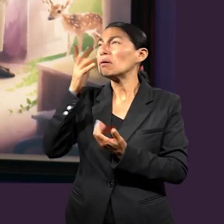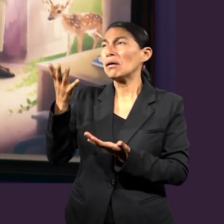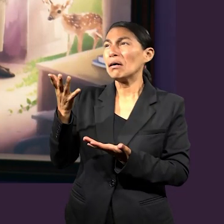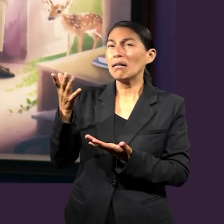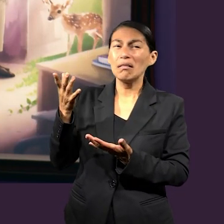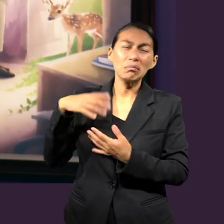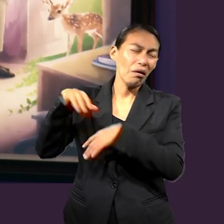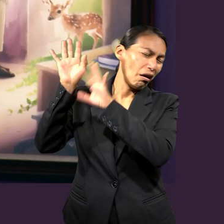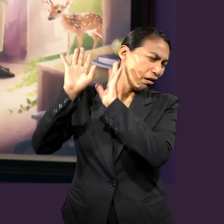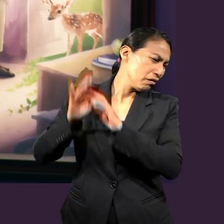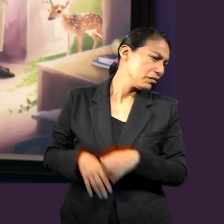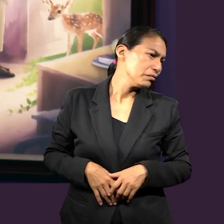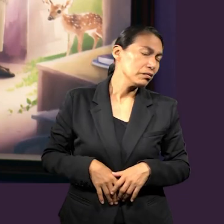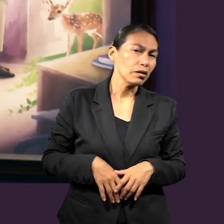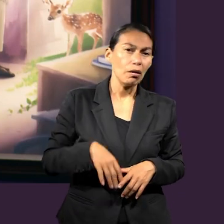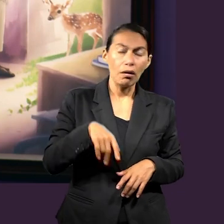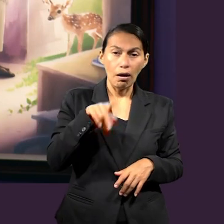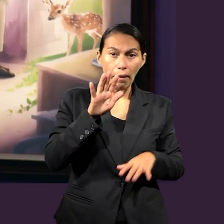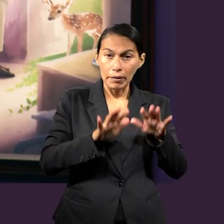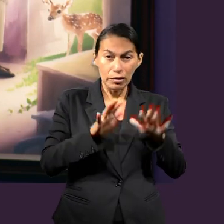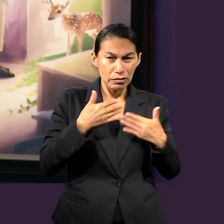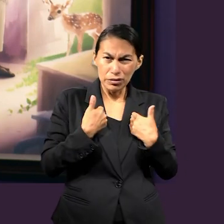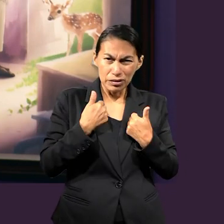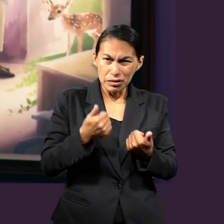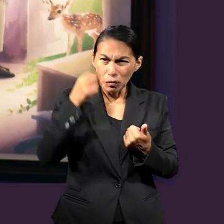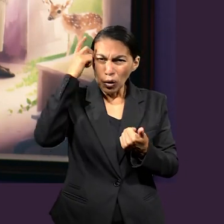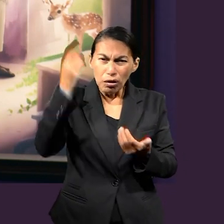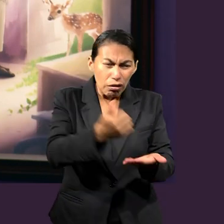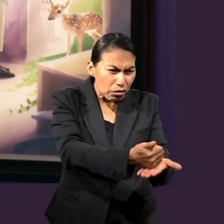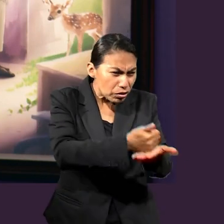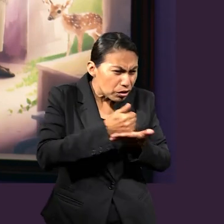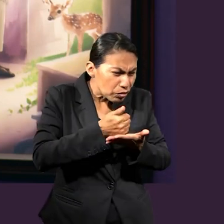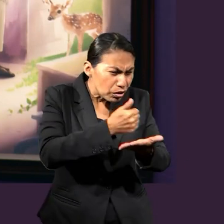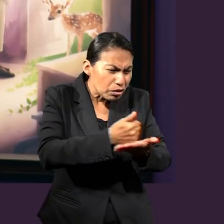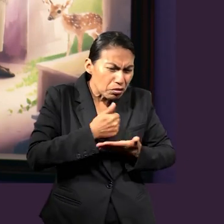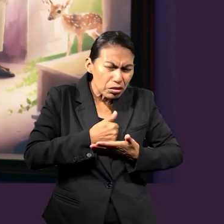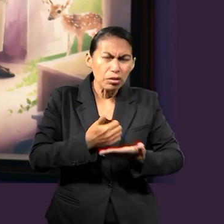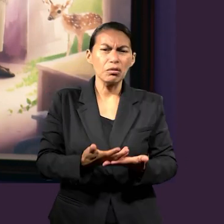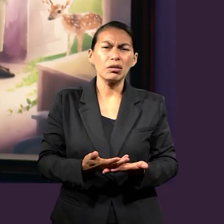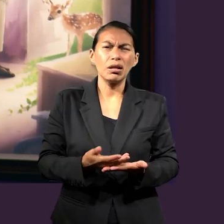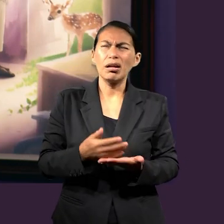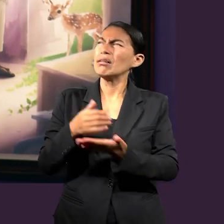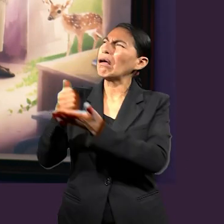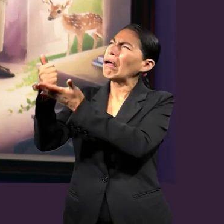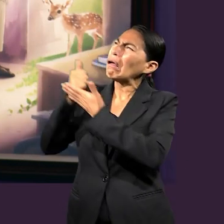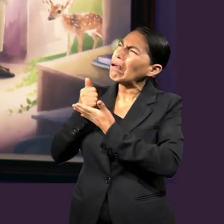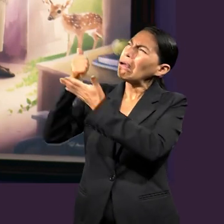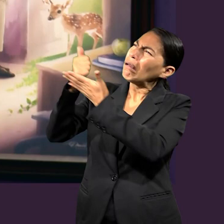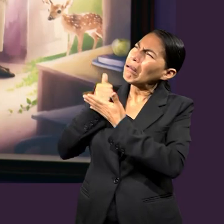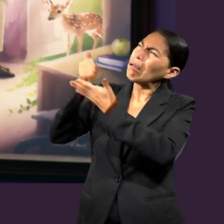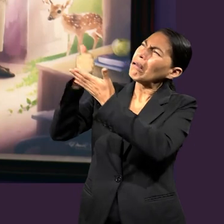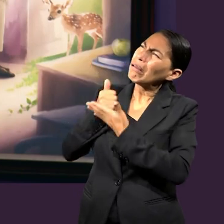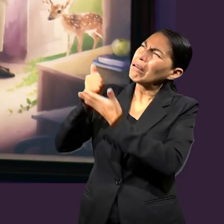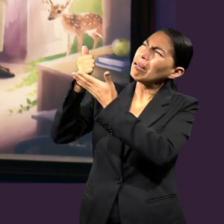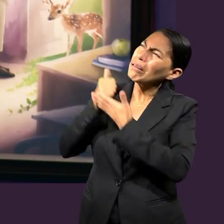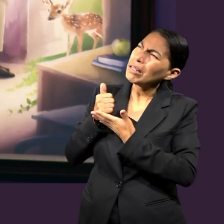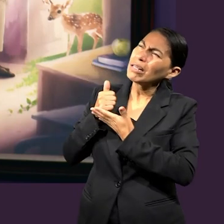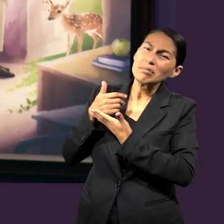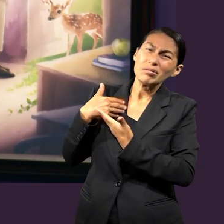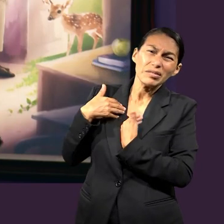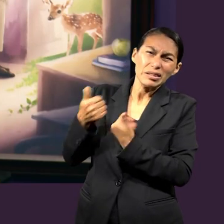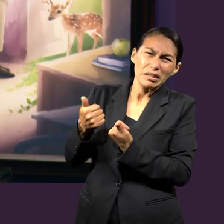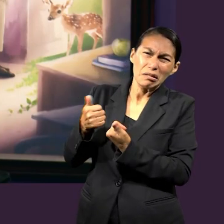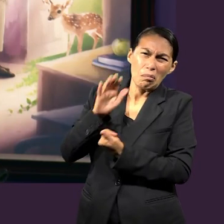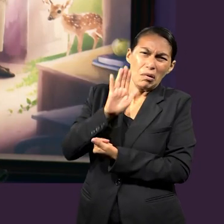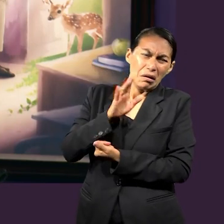Él nos está sosteniendo, aunque no lo parezca. De hecho, pues, al igual que Éfeso, podemos sentirnos como que